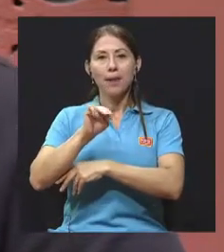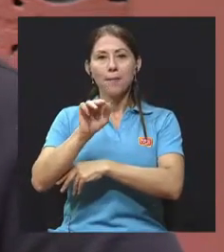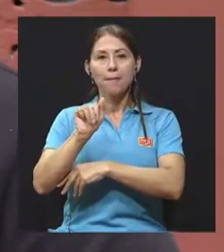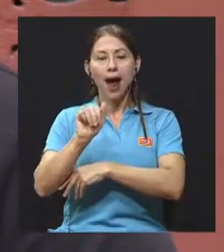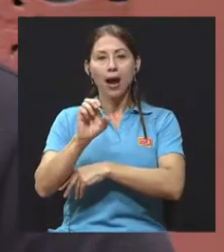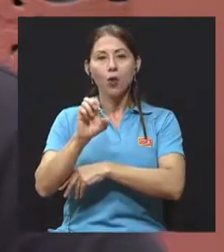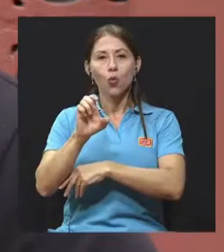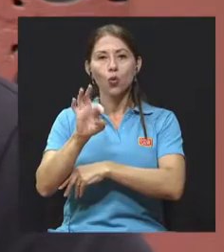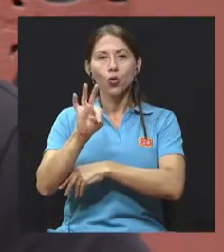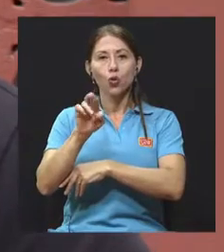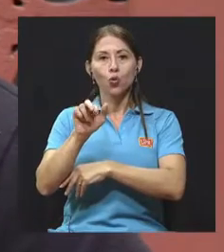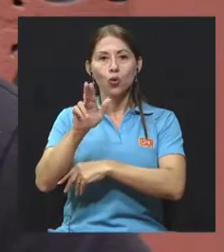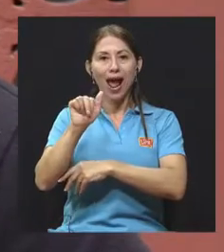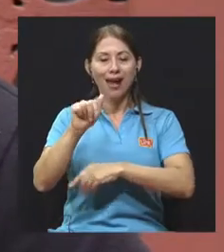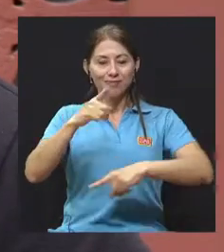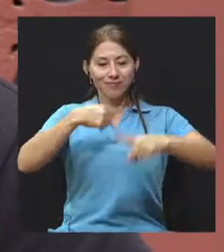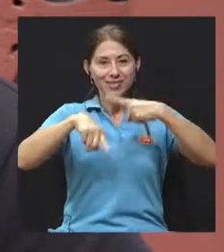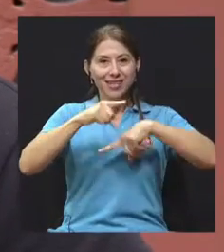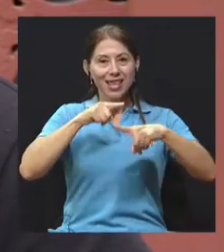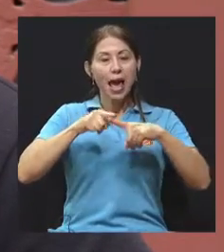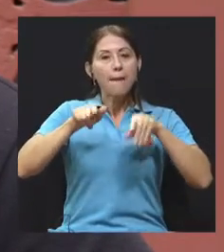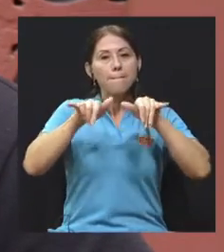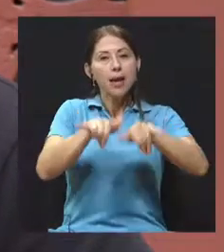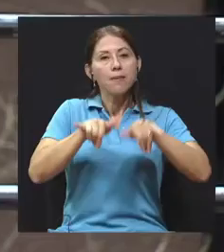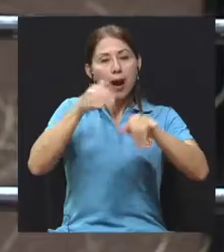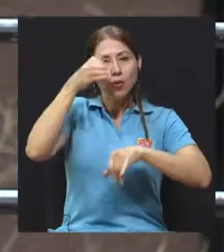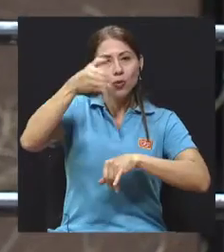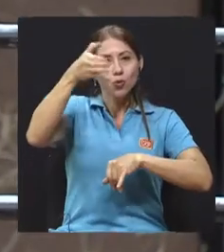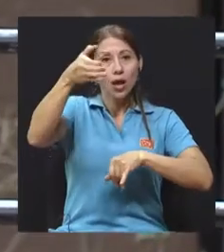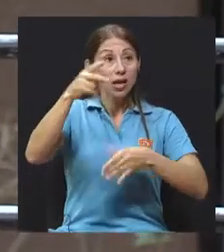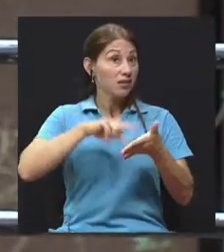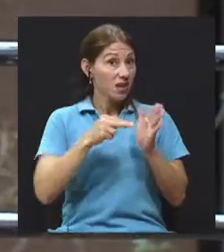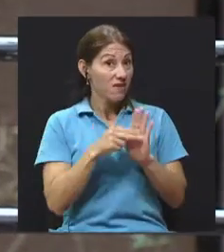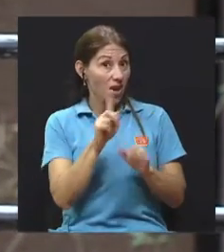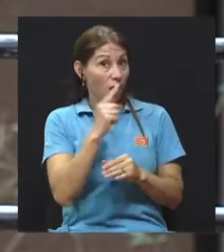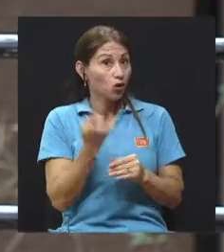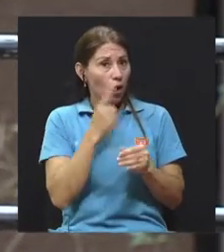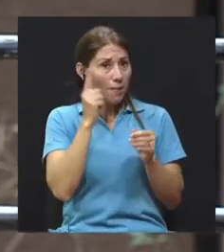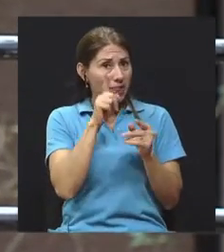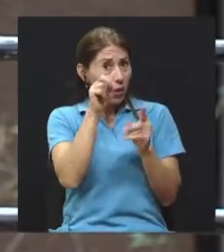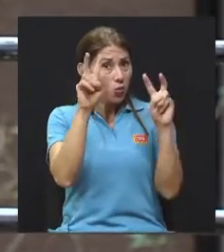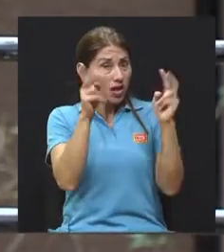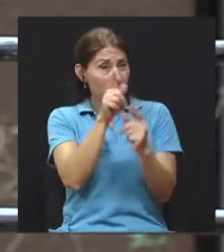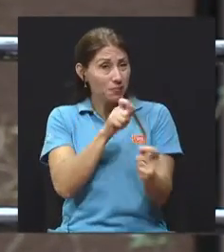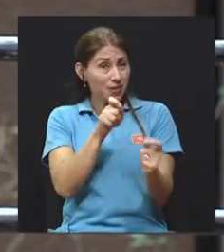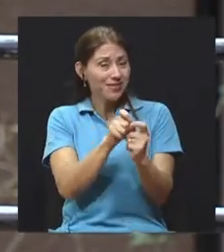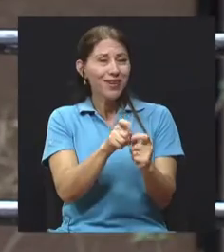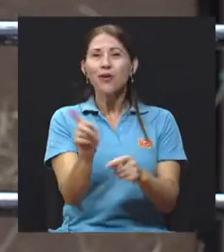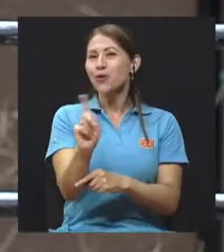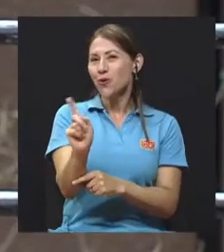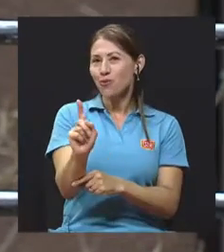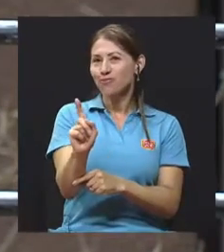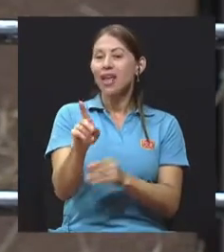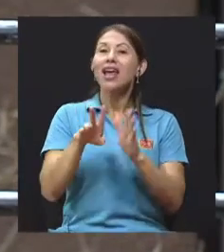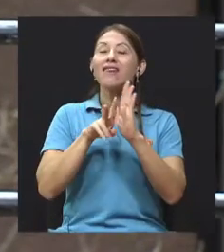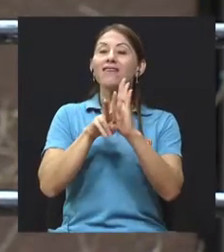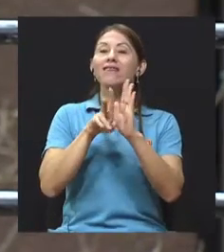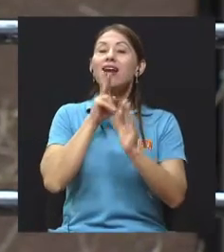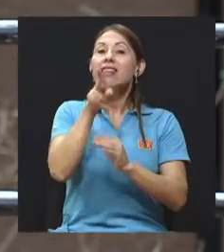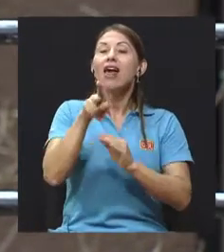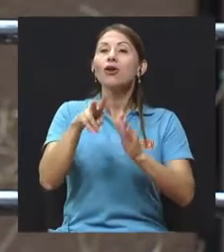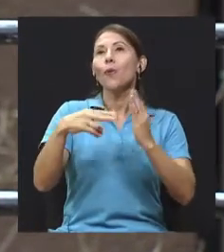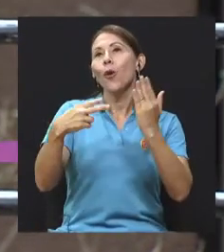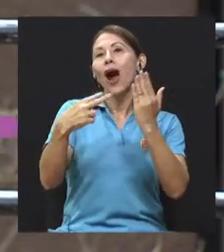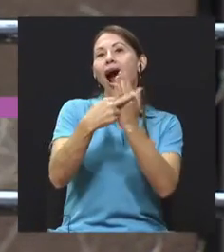solo jardinería. No, en general la permacultura se enfoca mucho hacia lo que son los jardines urbanos y jardines